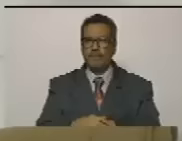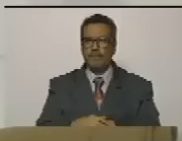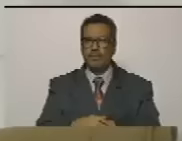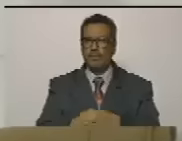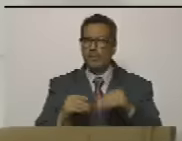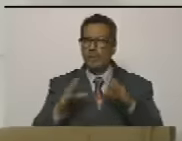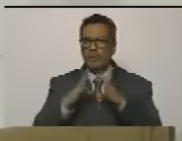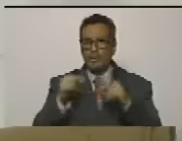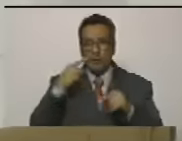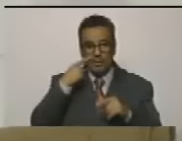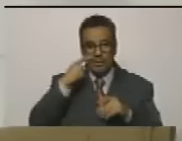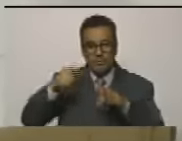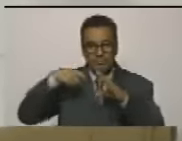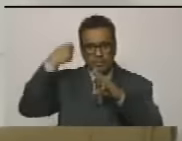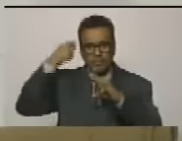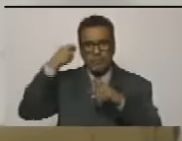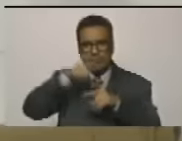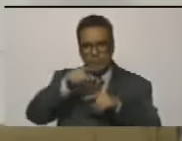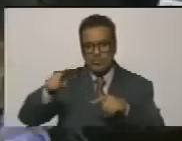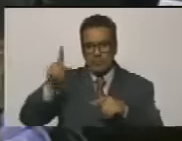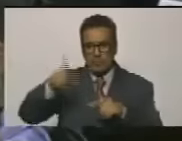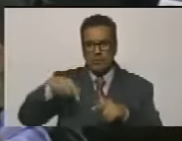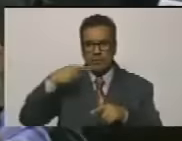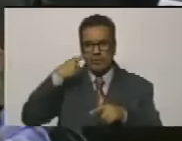todos vimos ese video ustedes también lo vieron